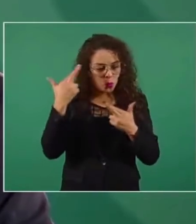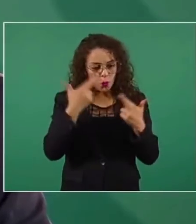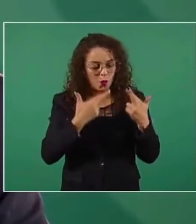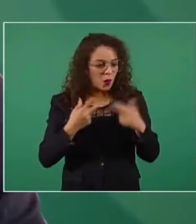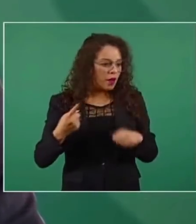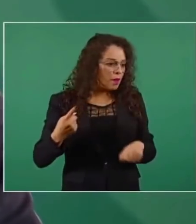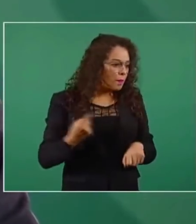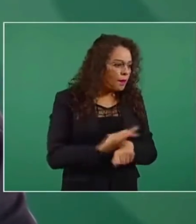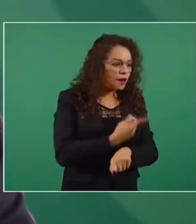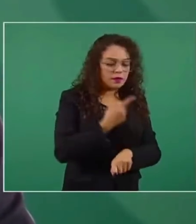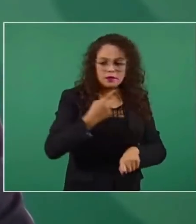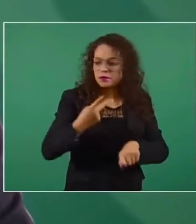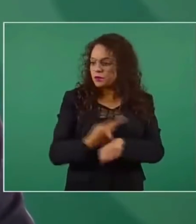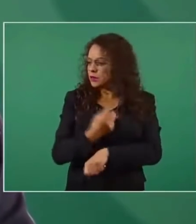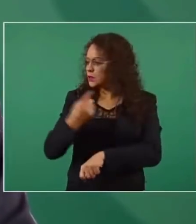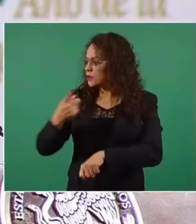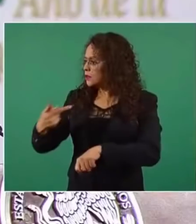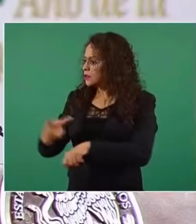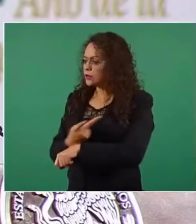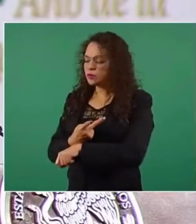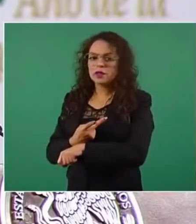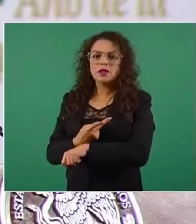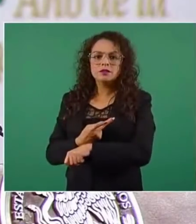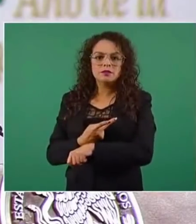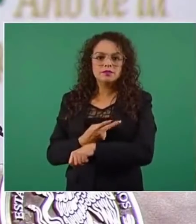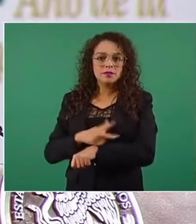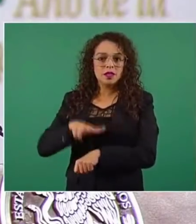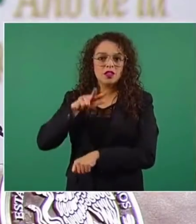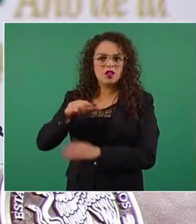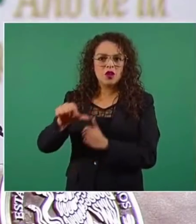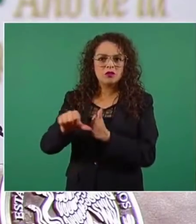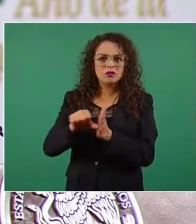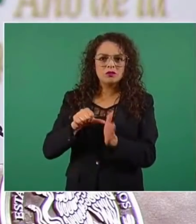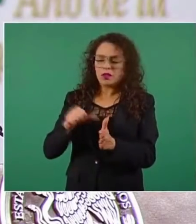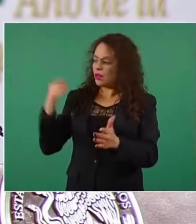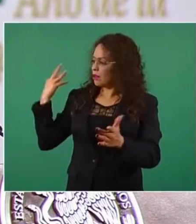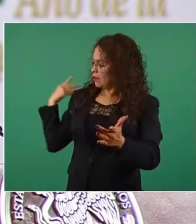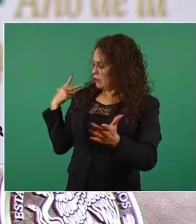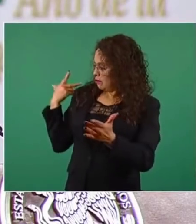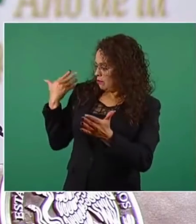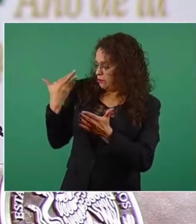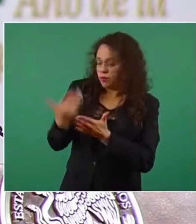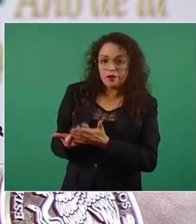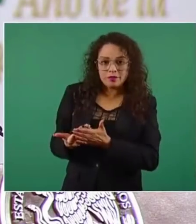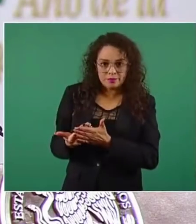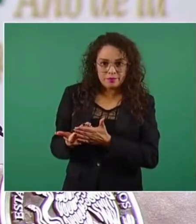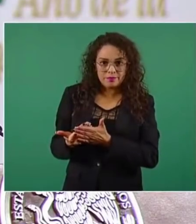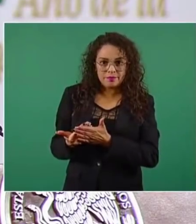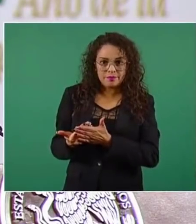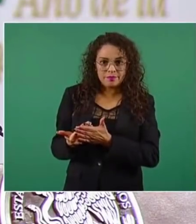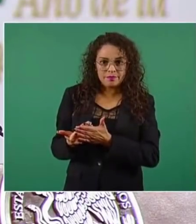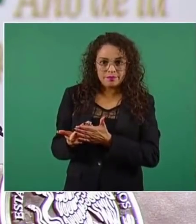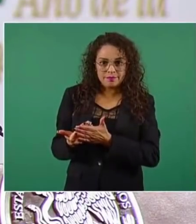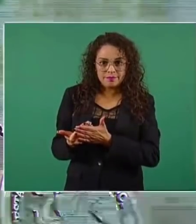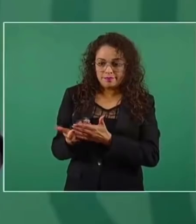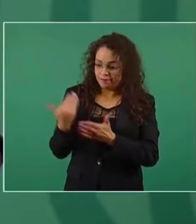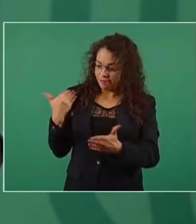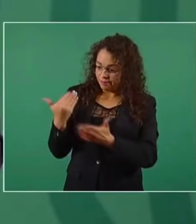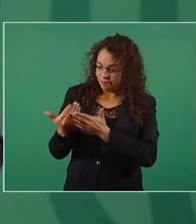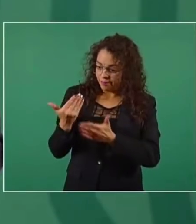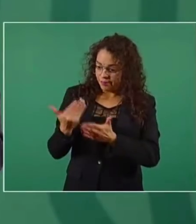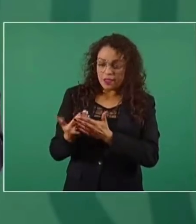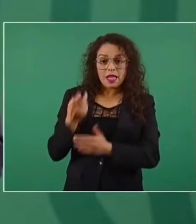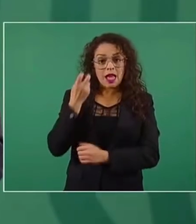sucedido los últimos casi 18 meses. Y ahí recordamos que el primer